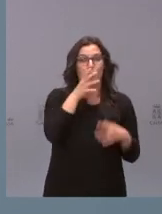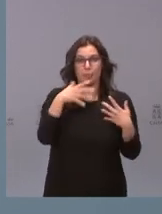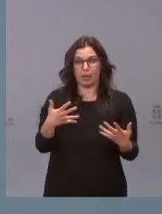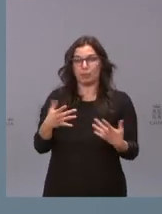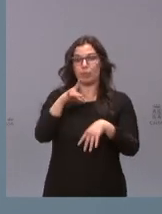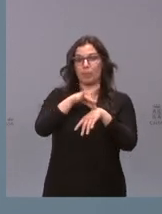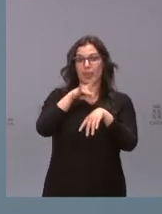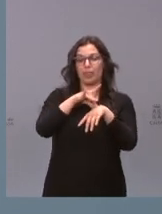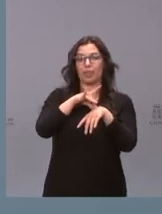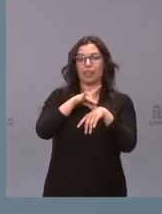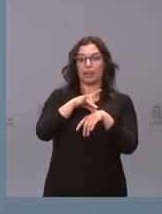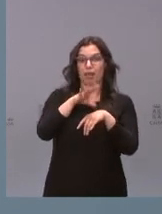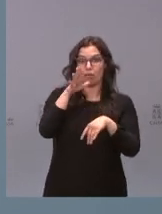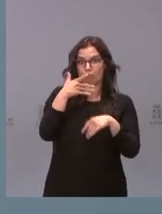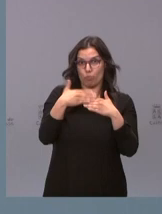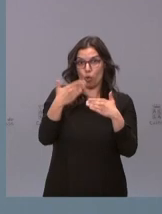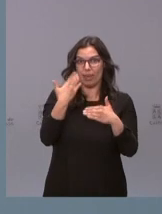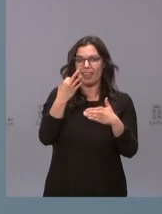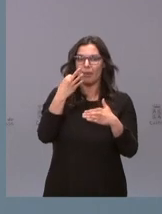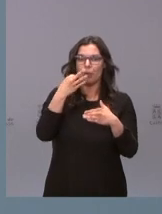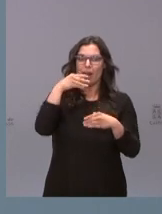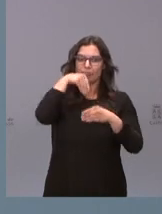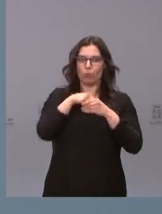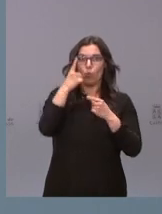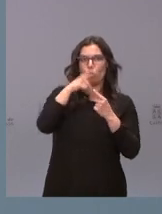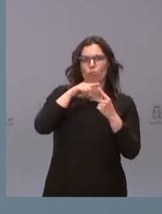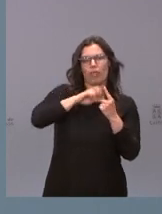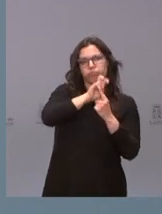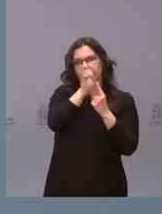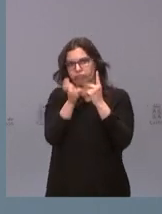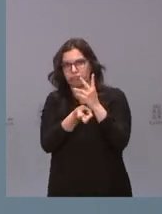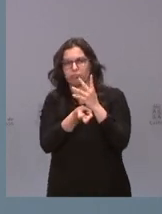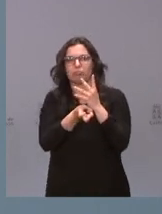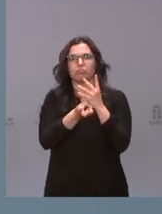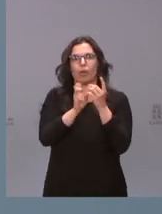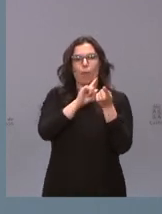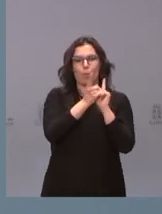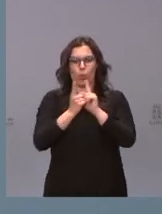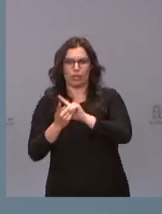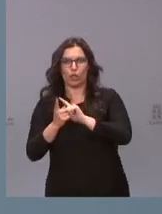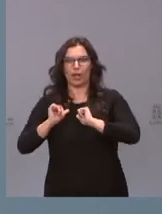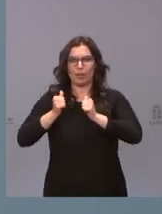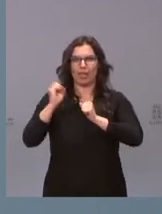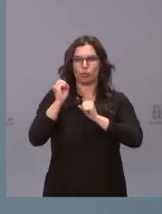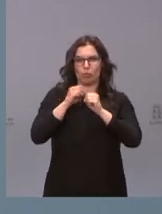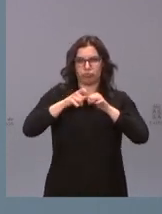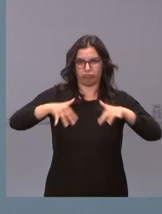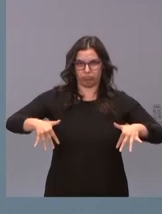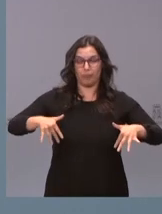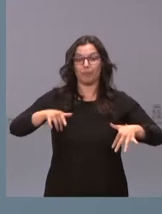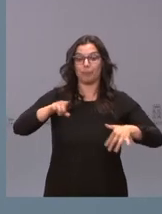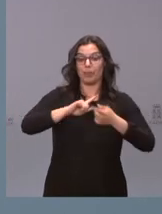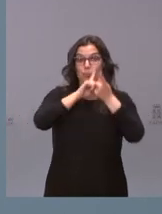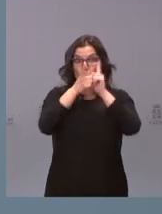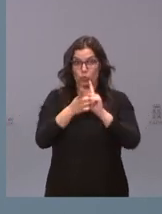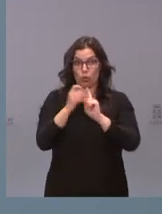los tiene que definir por las mutaciones, que son, al fin y al cabo, las que inician el proceso tumoral. Y las mutaciones